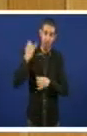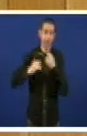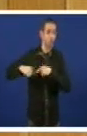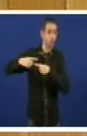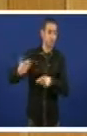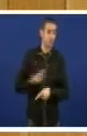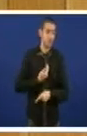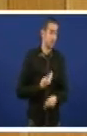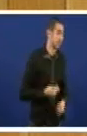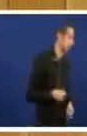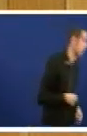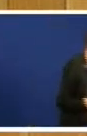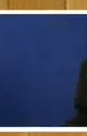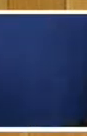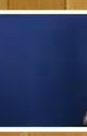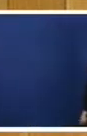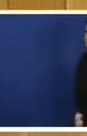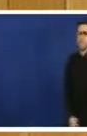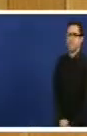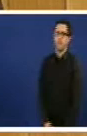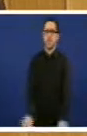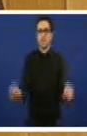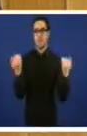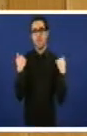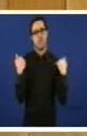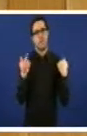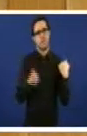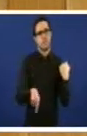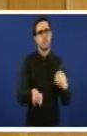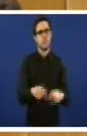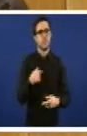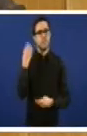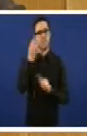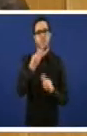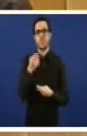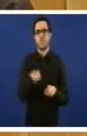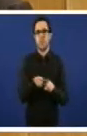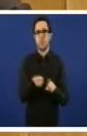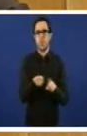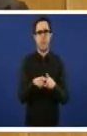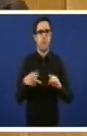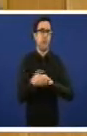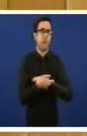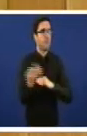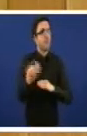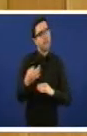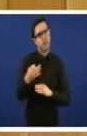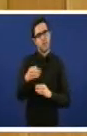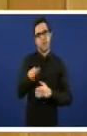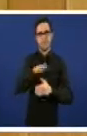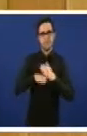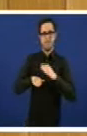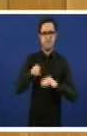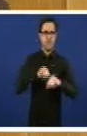temos e responsabilidade. Supoño que tamén neste recorte non lhes quedará máis remedio que rectificar. A